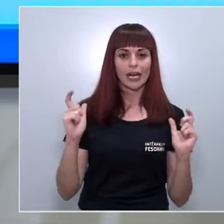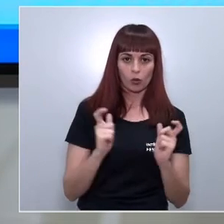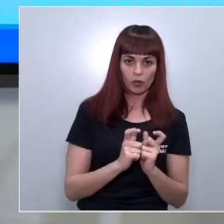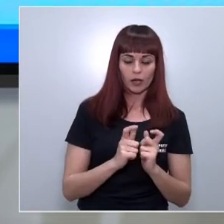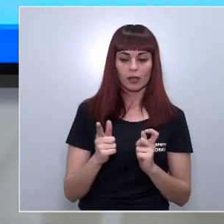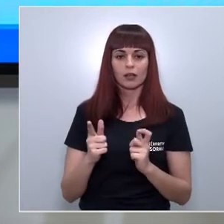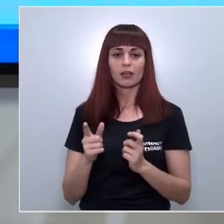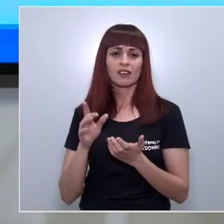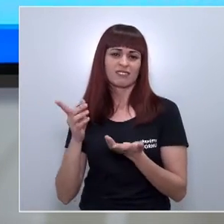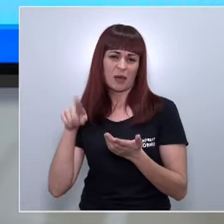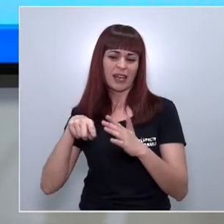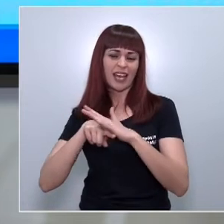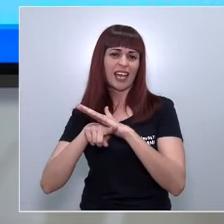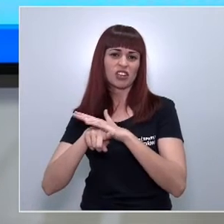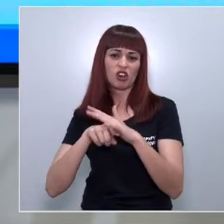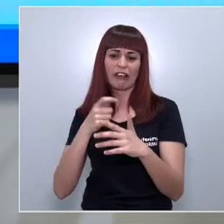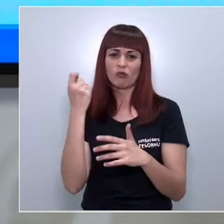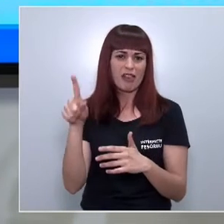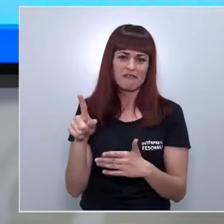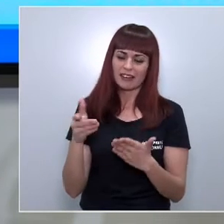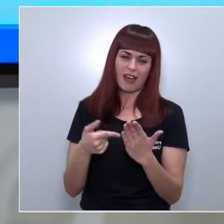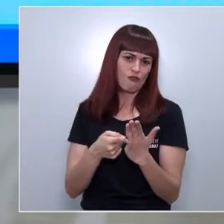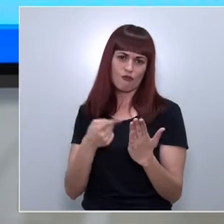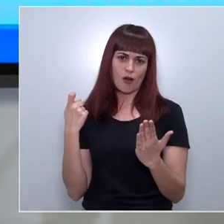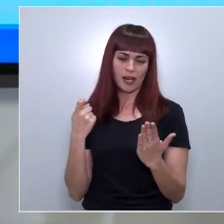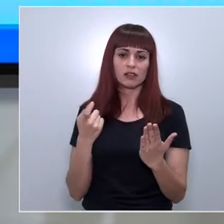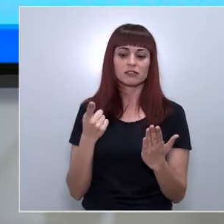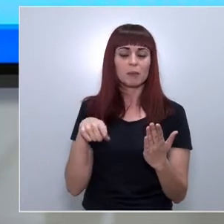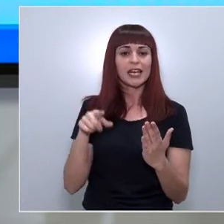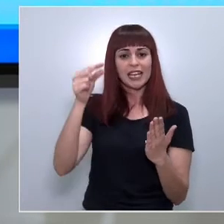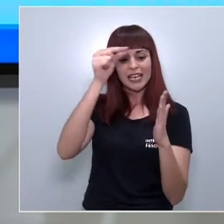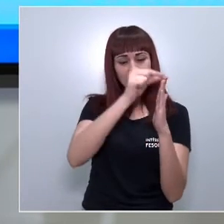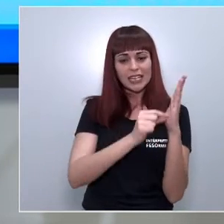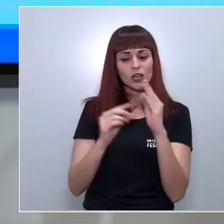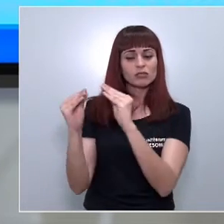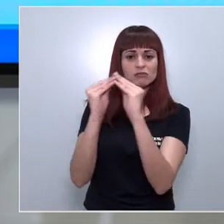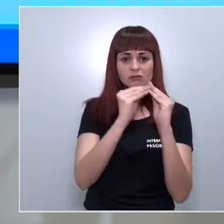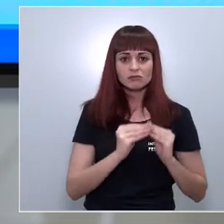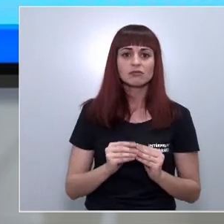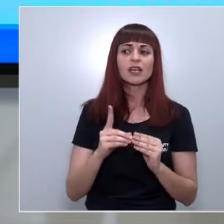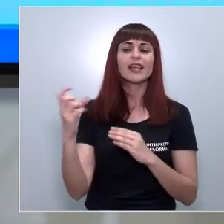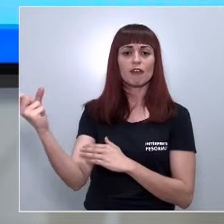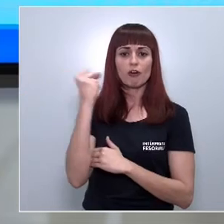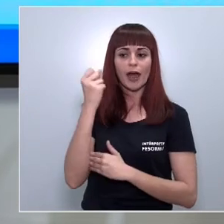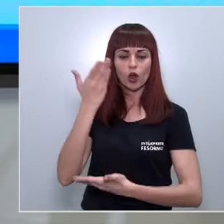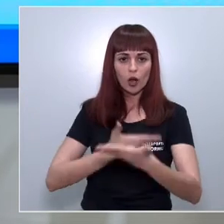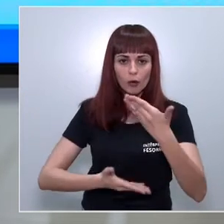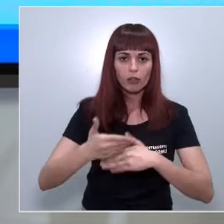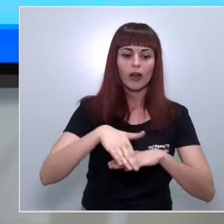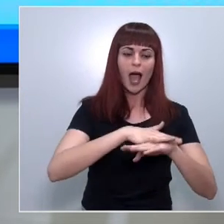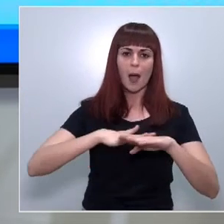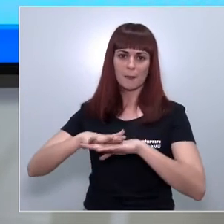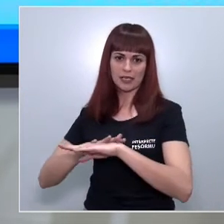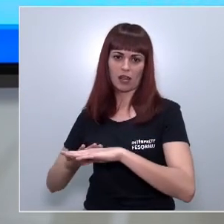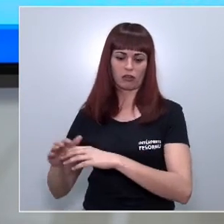simplificando trámites innecesarios, establecer unidad de criterios y reforzar la colaboración entre administraciones